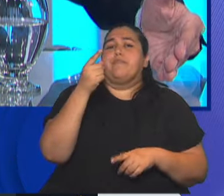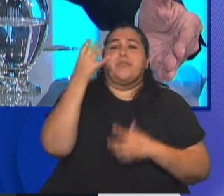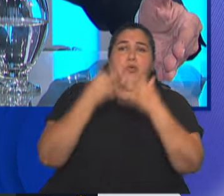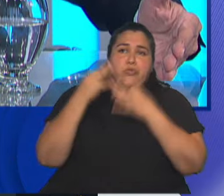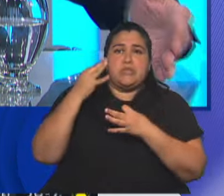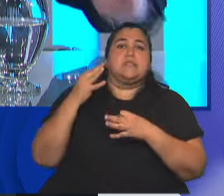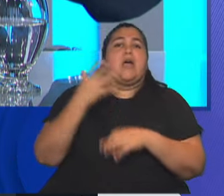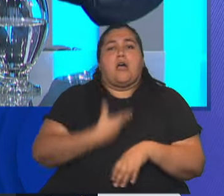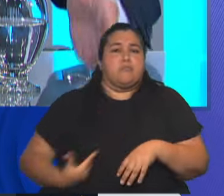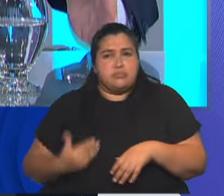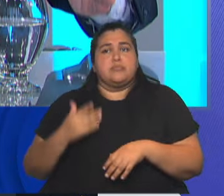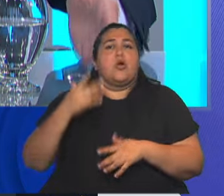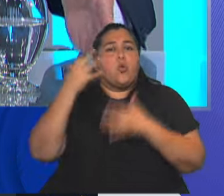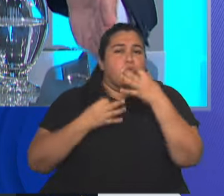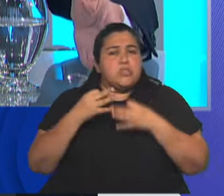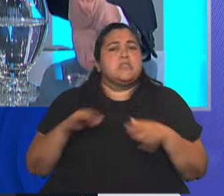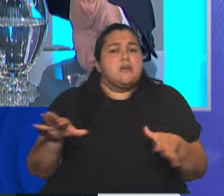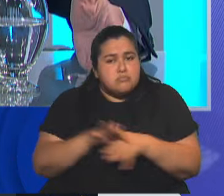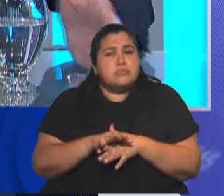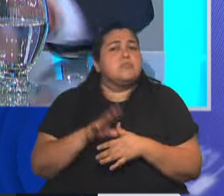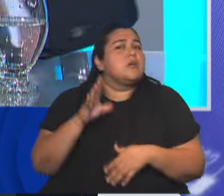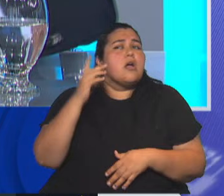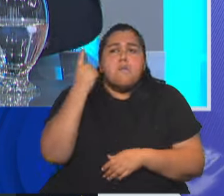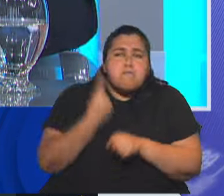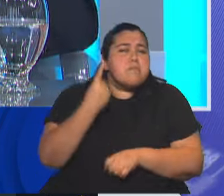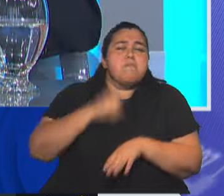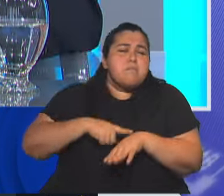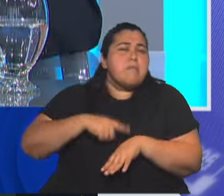independencia judicial absoluta, diseño de mi ley del primer día.